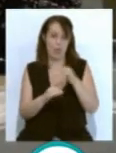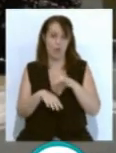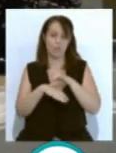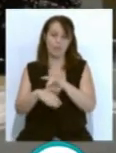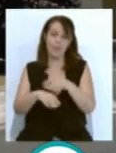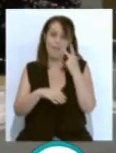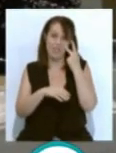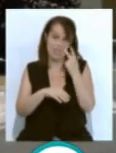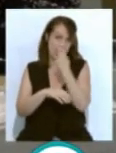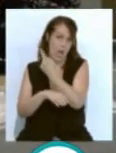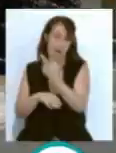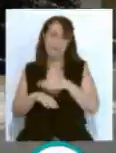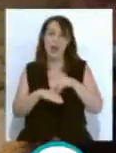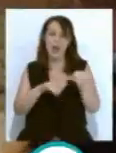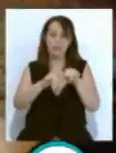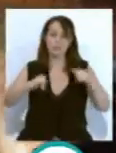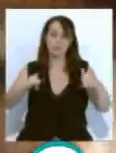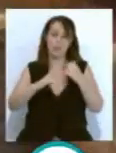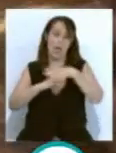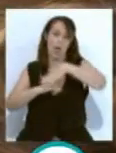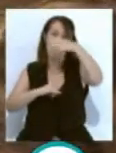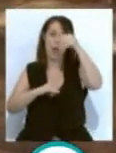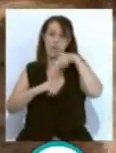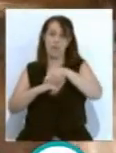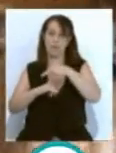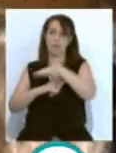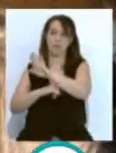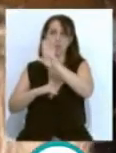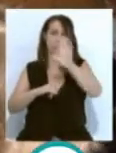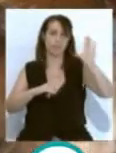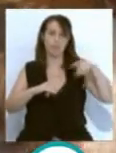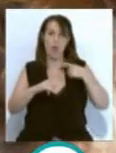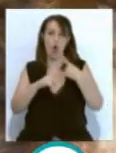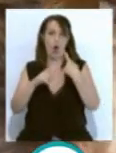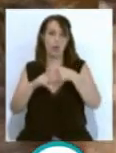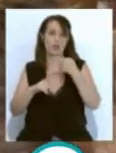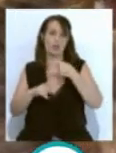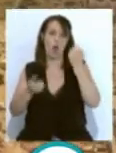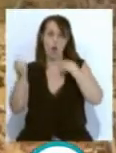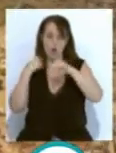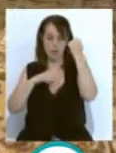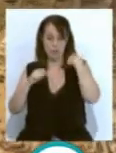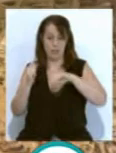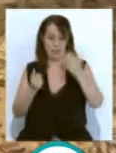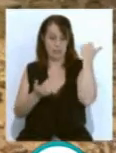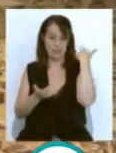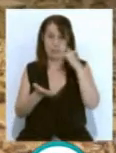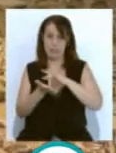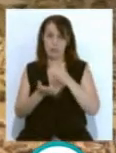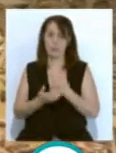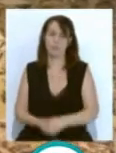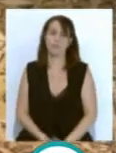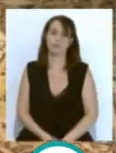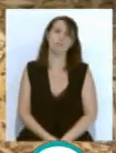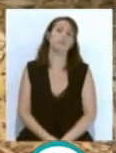guiadas para recorrer la exposición que en el Castillo de Santa Catalina atesora objetos y ofrece recreaciones de los hechos.